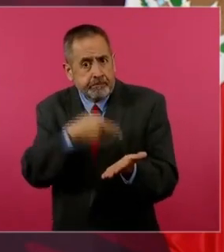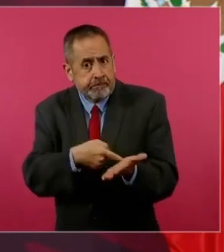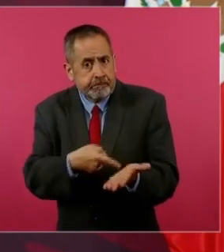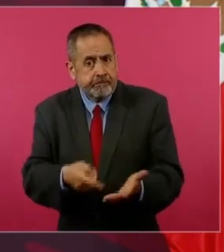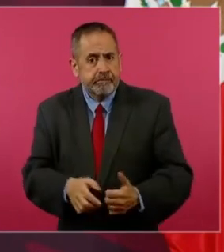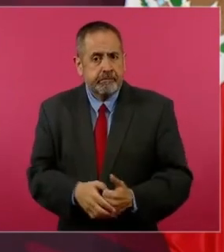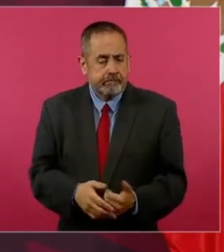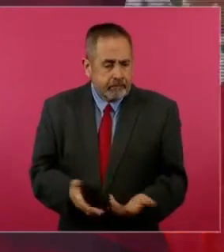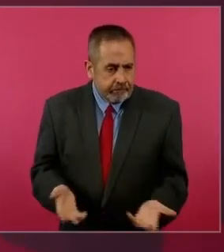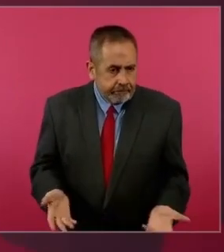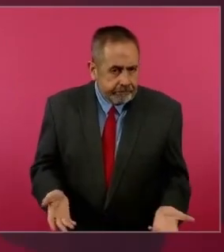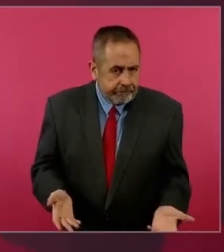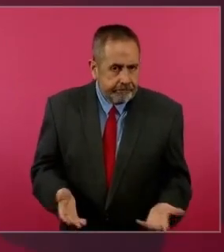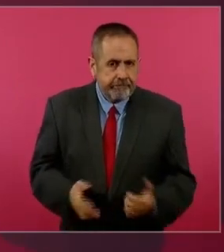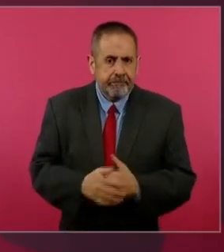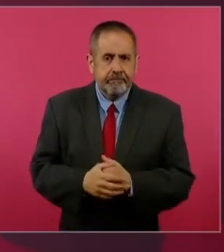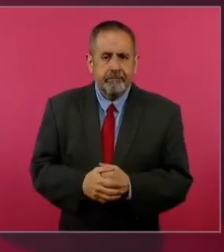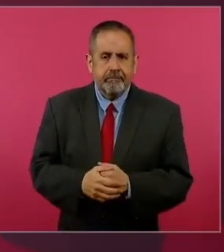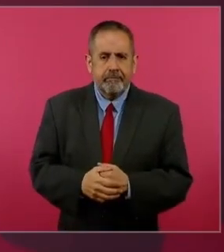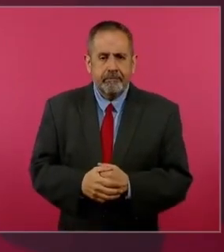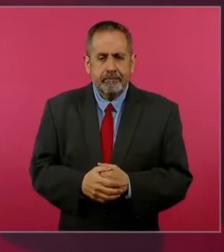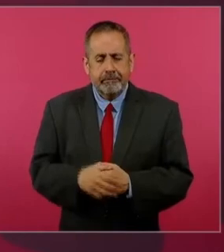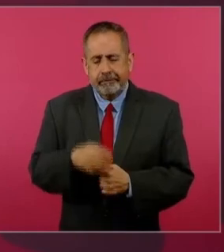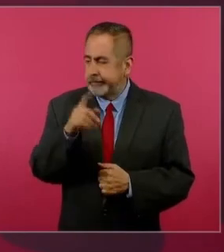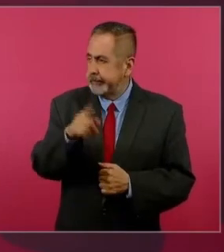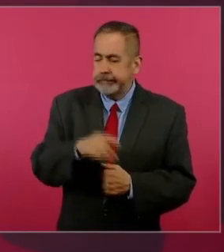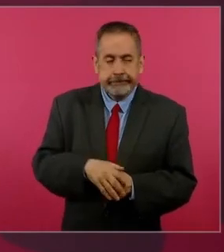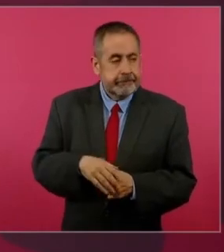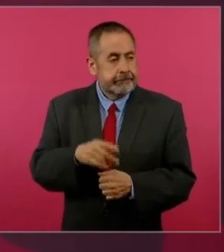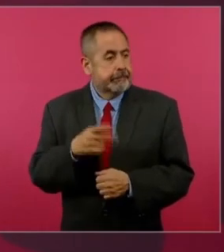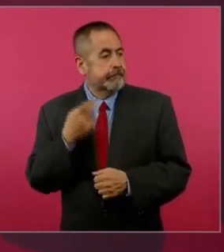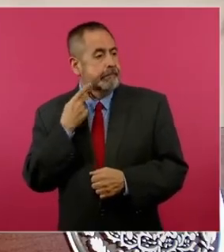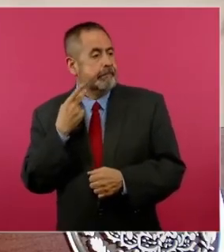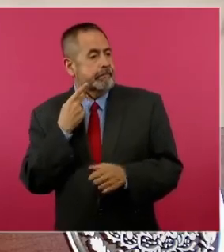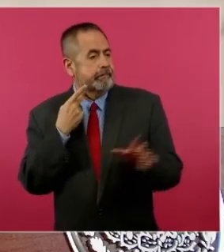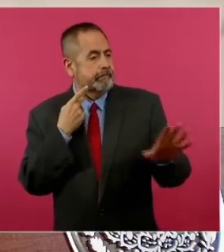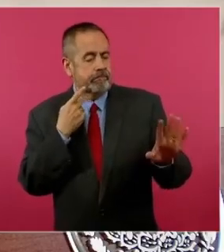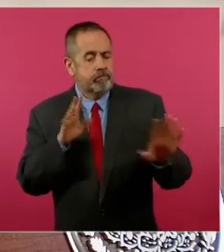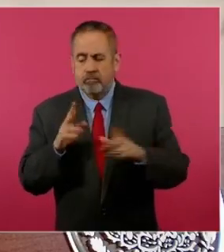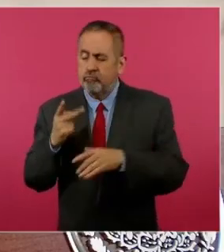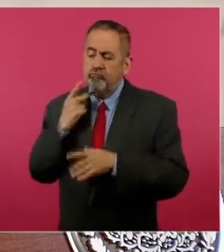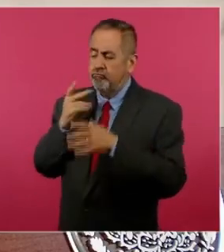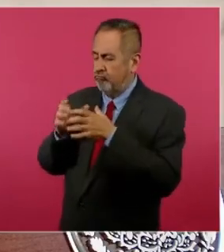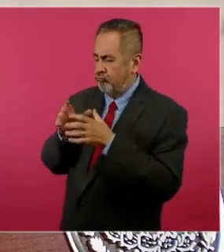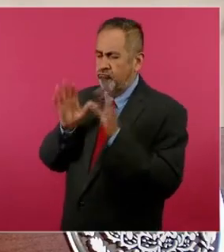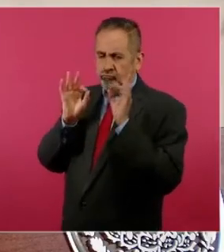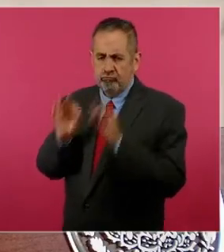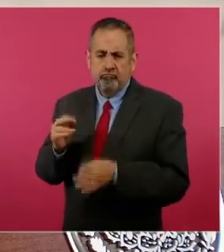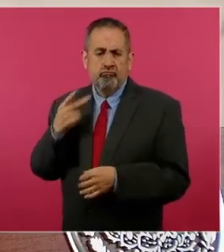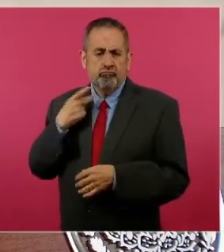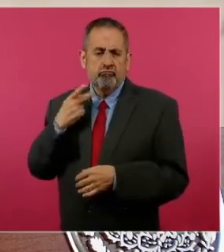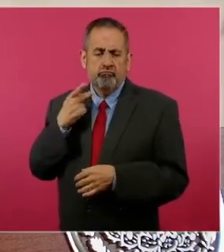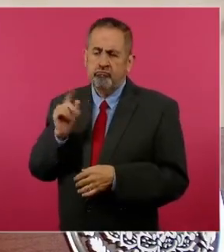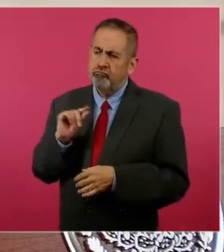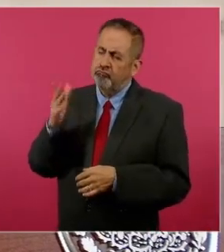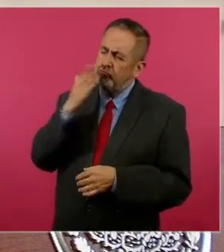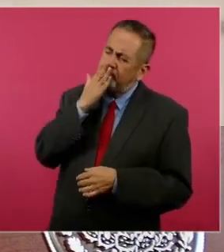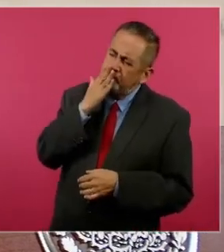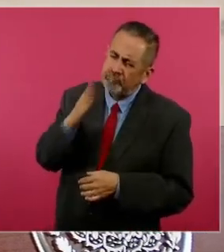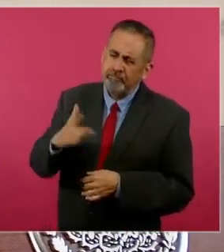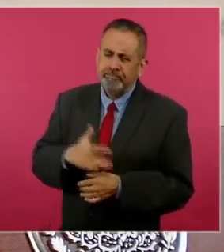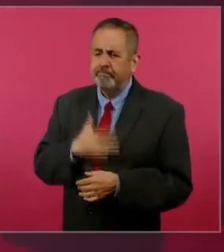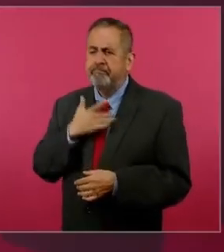Yo digo política, pero la verdad, la política es un noble oficio, es una de las actividades más